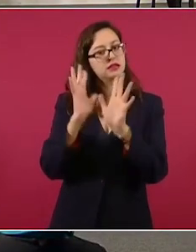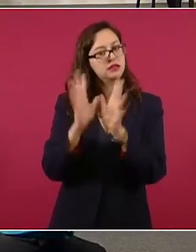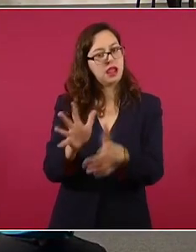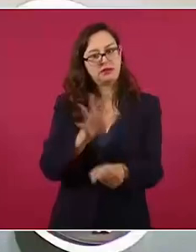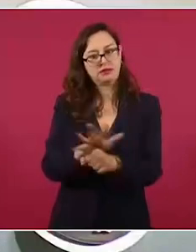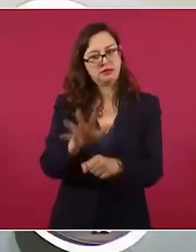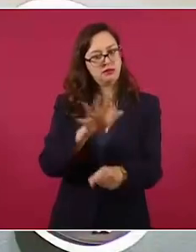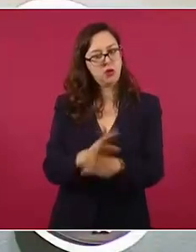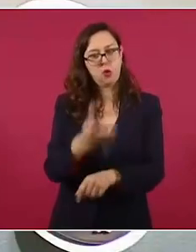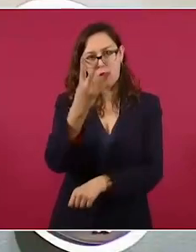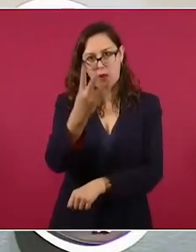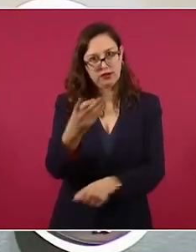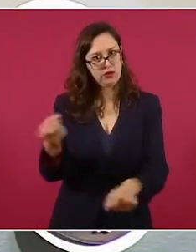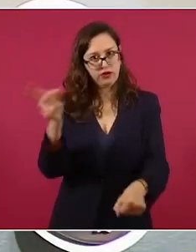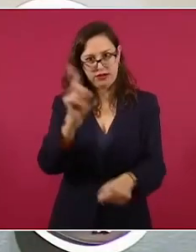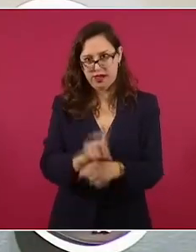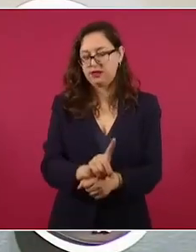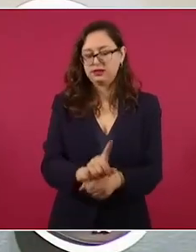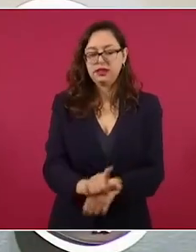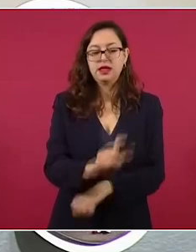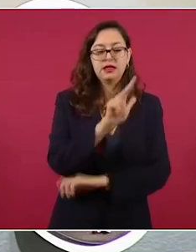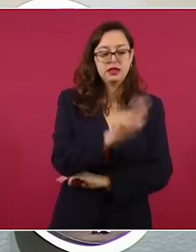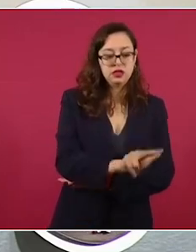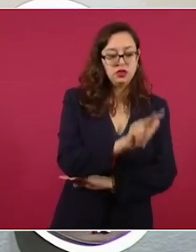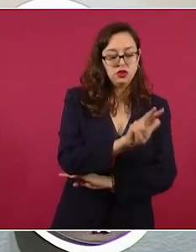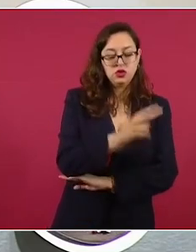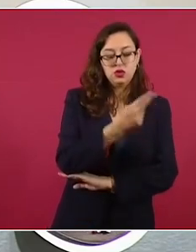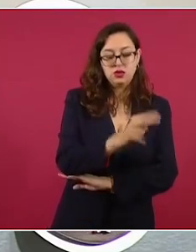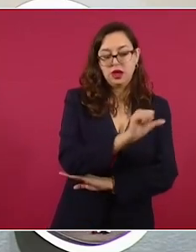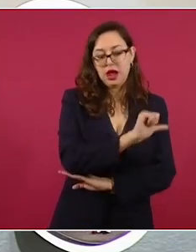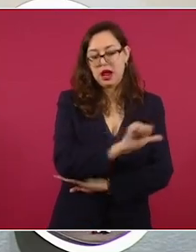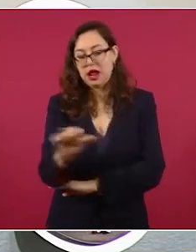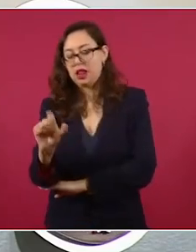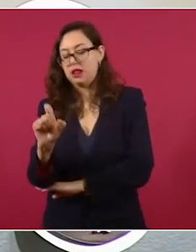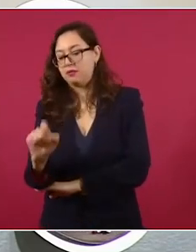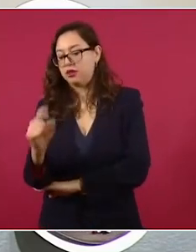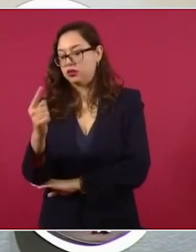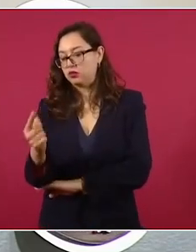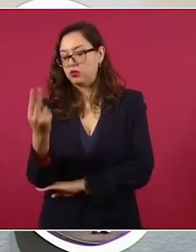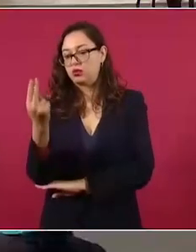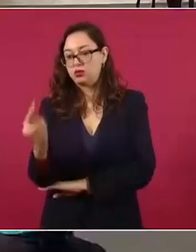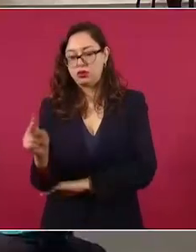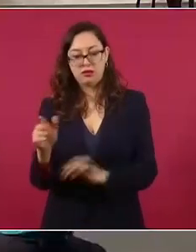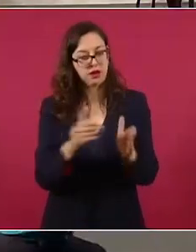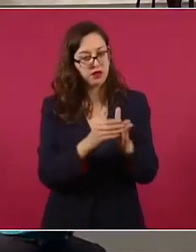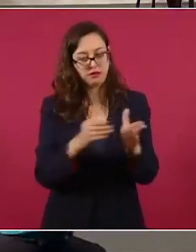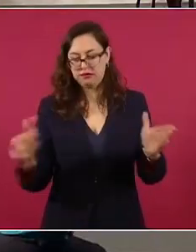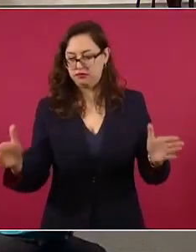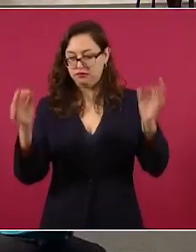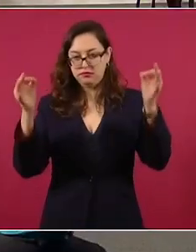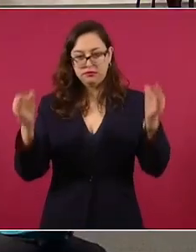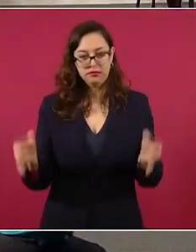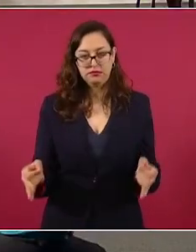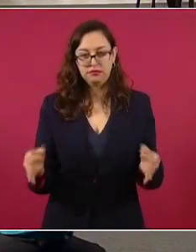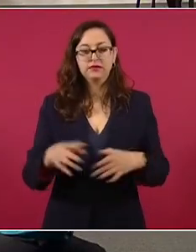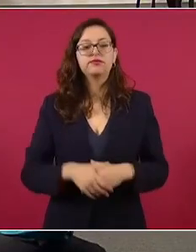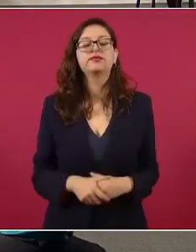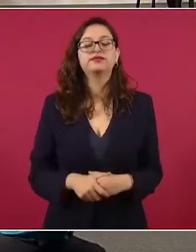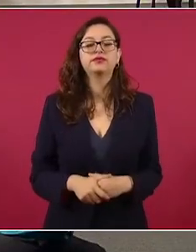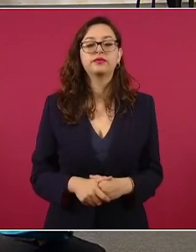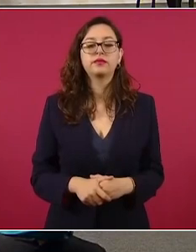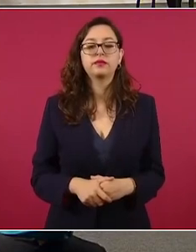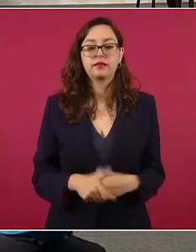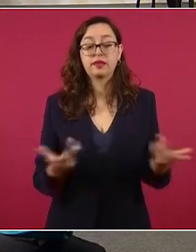durará del 18 de noviembre al 21 de noviembre. Y terminando el periodo de Buen Fin,